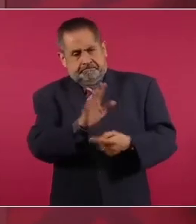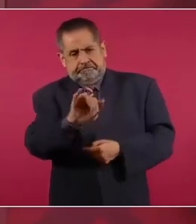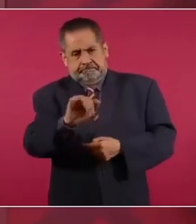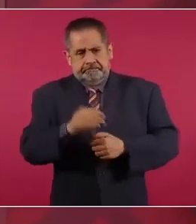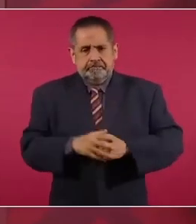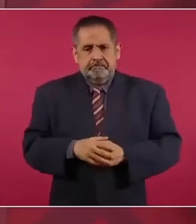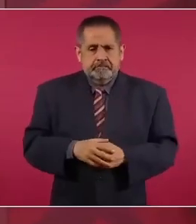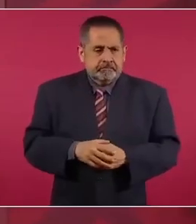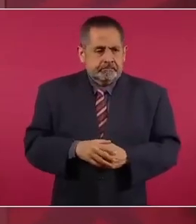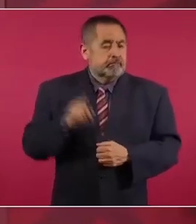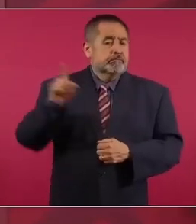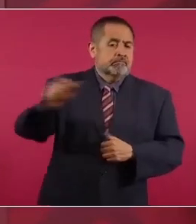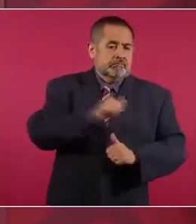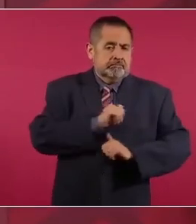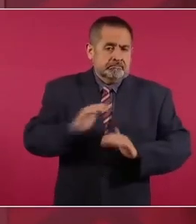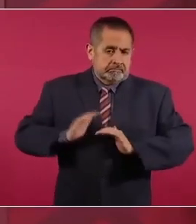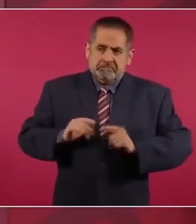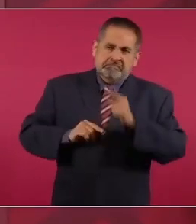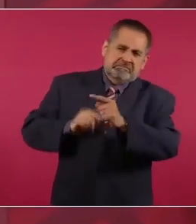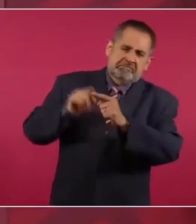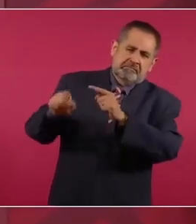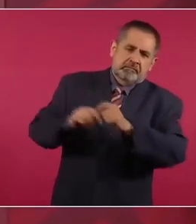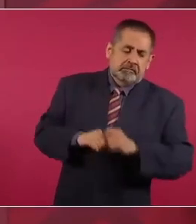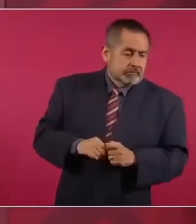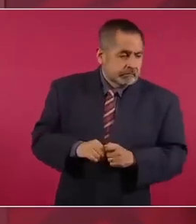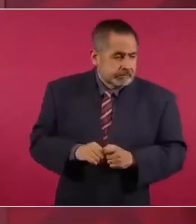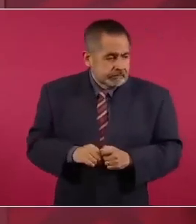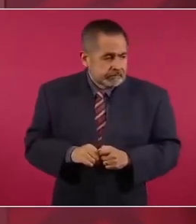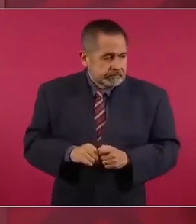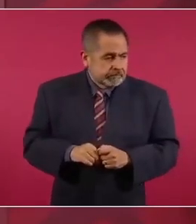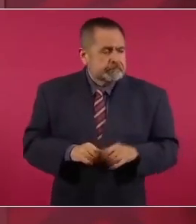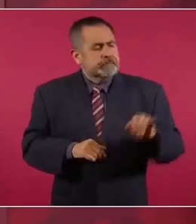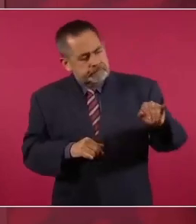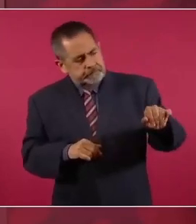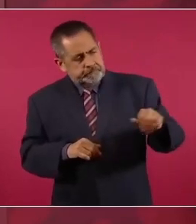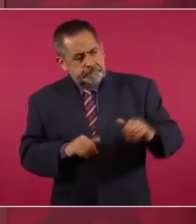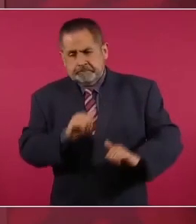y fue el Ejército pues sí pero no